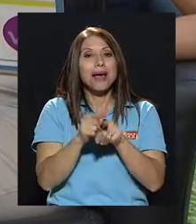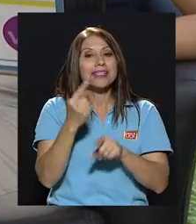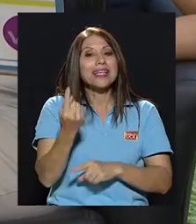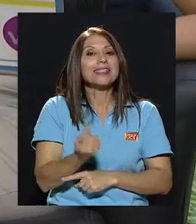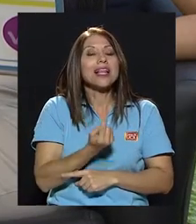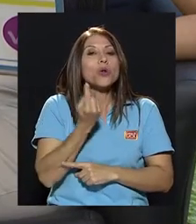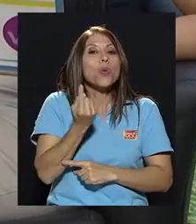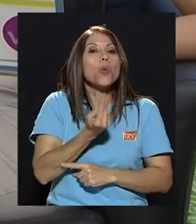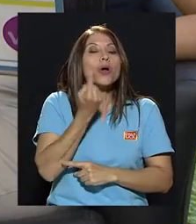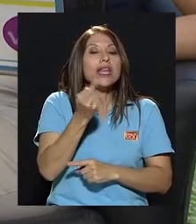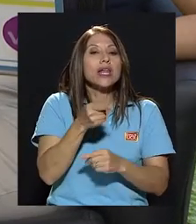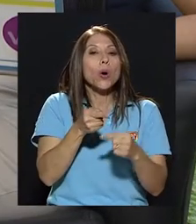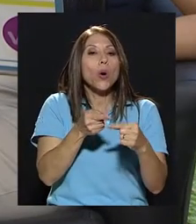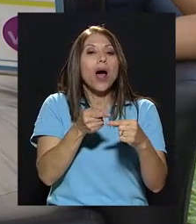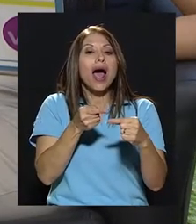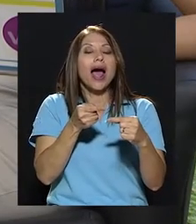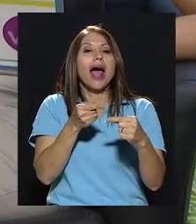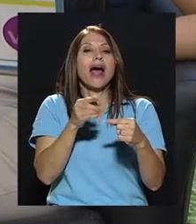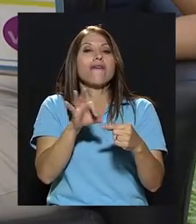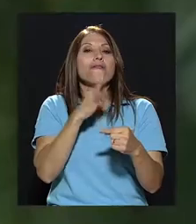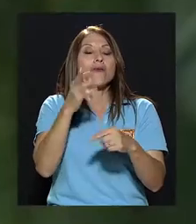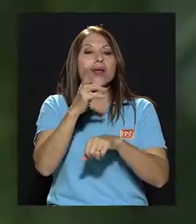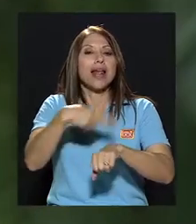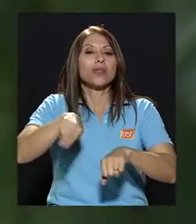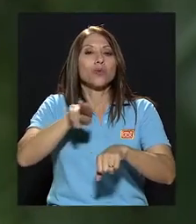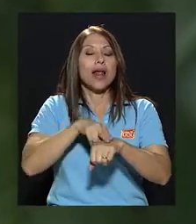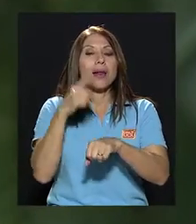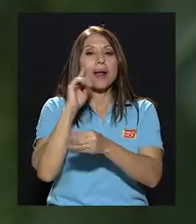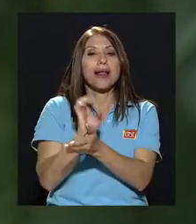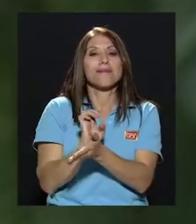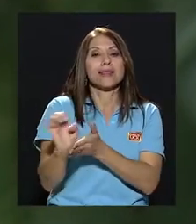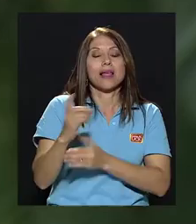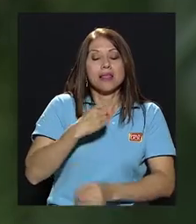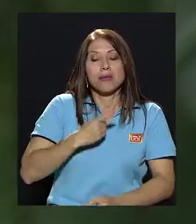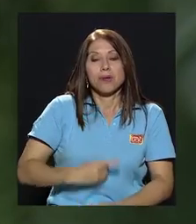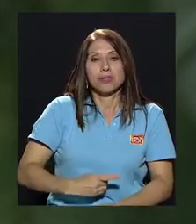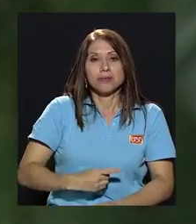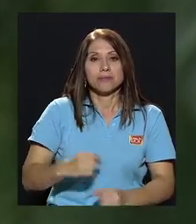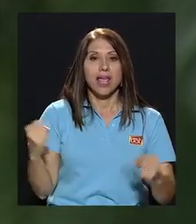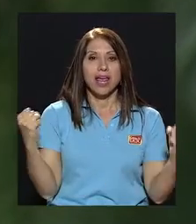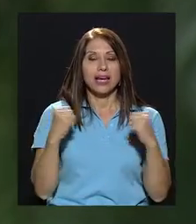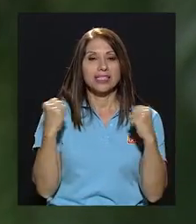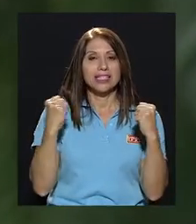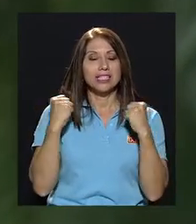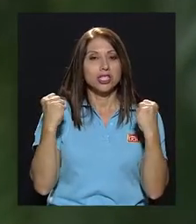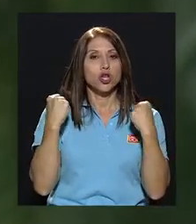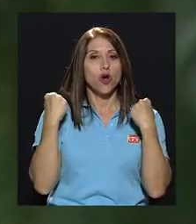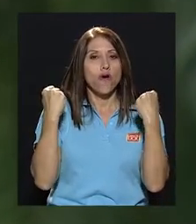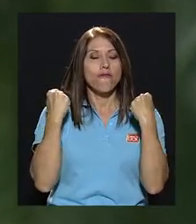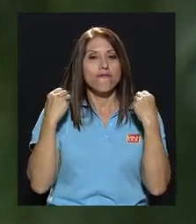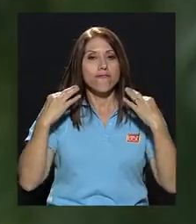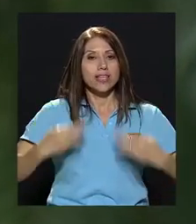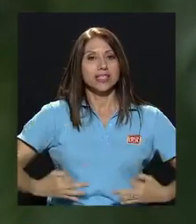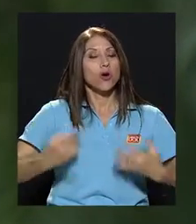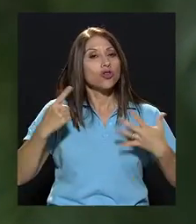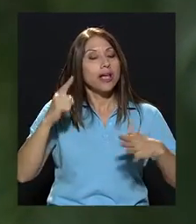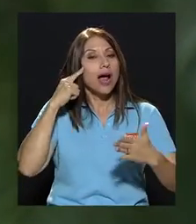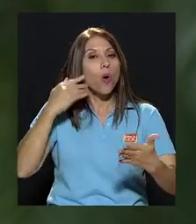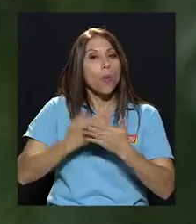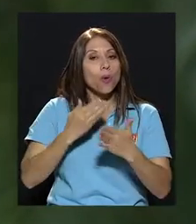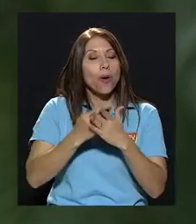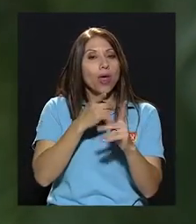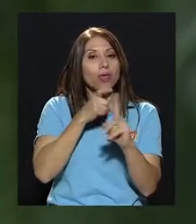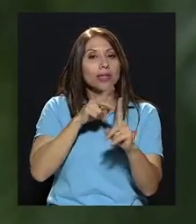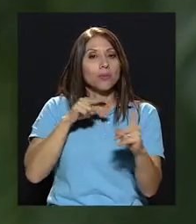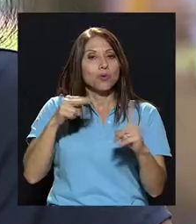único antídoto natural contra la depresión que tenemos, el ejercicio físico, ya comprobado desde el punto de vista